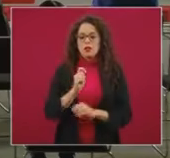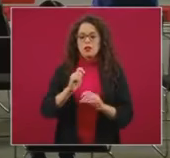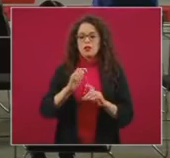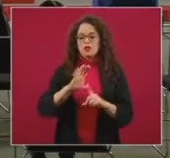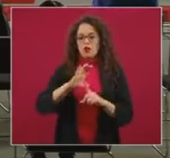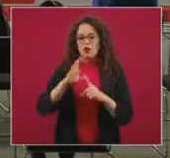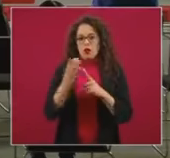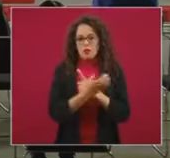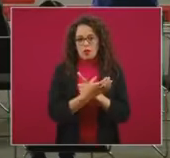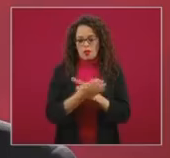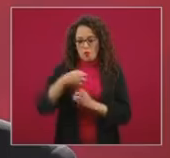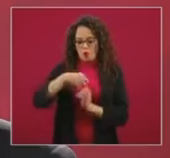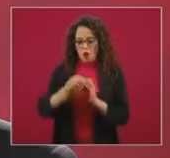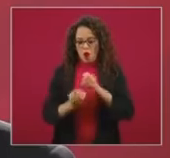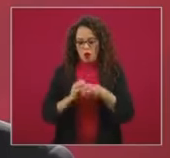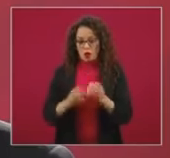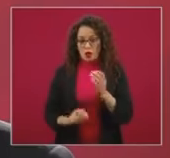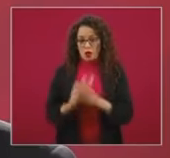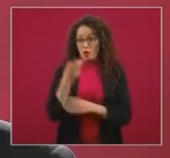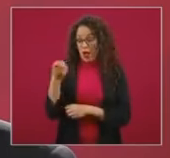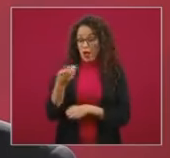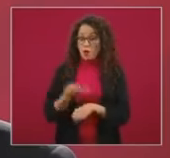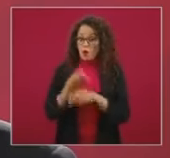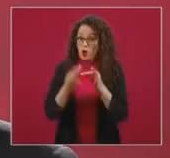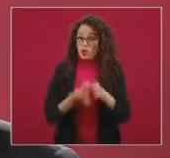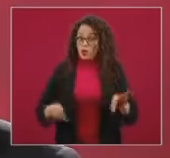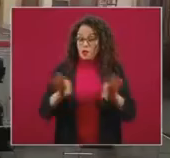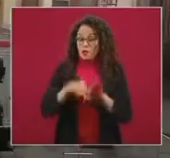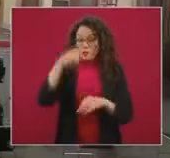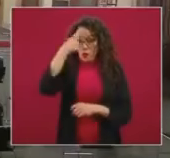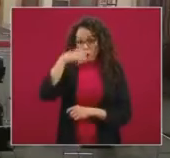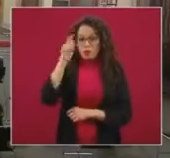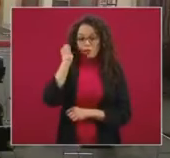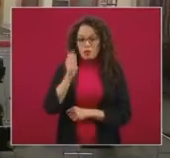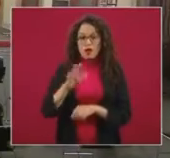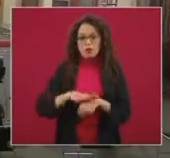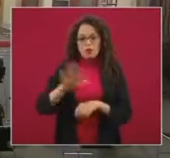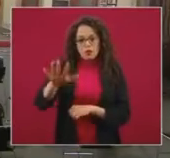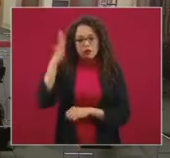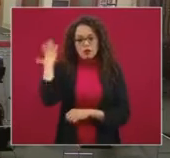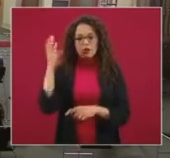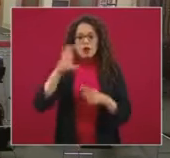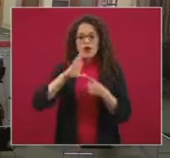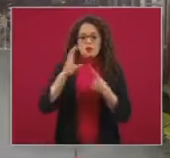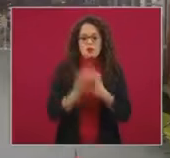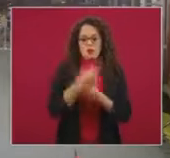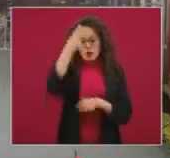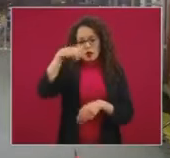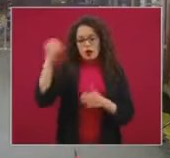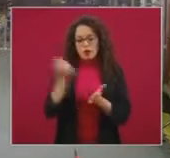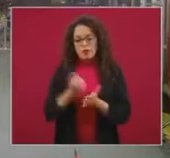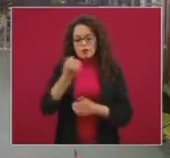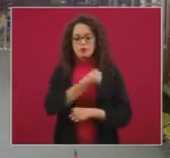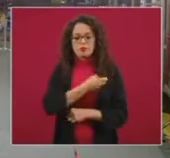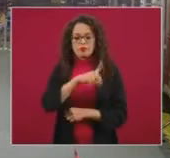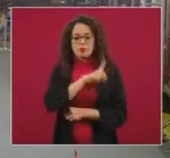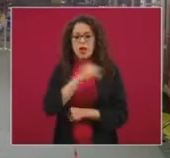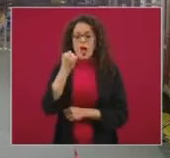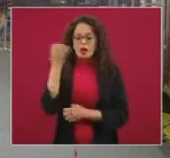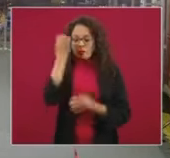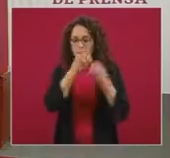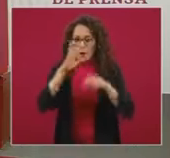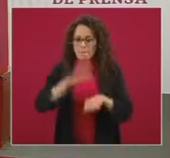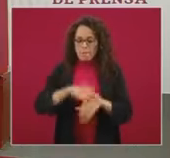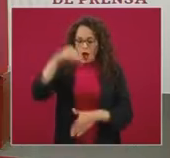es extraordinariamente importante para asesorar el proceso de la Comisión de Autorización Sanitaria y tener una evaluación profunda,